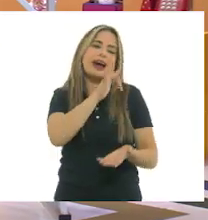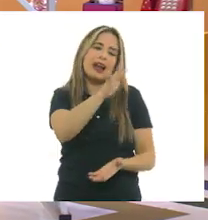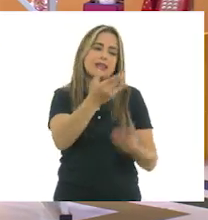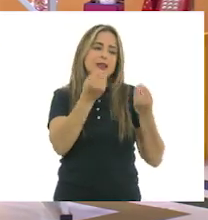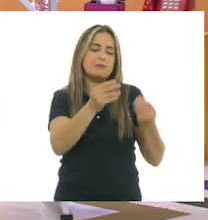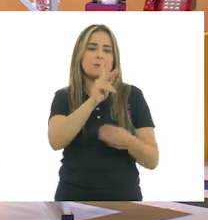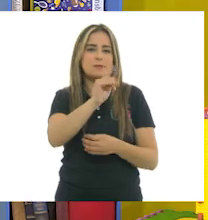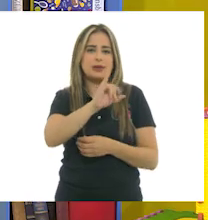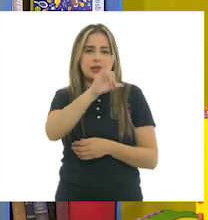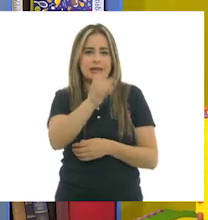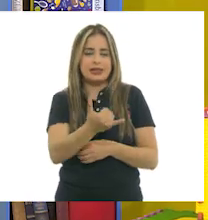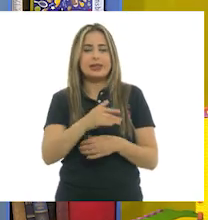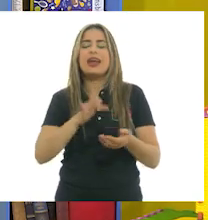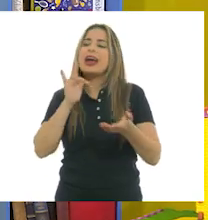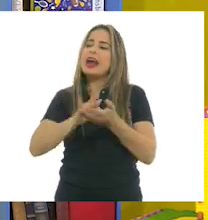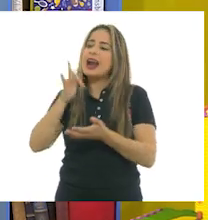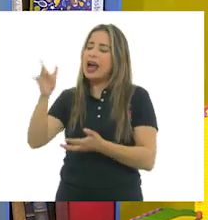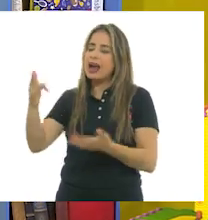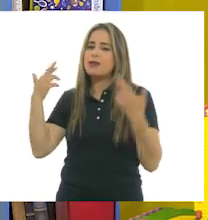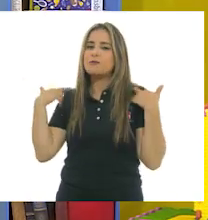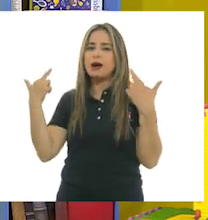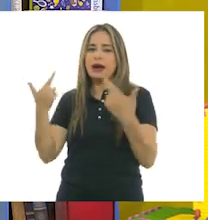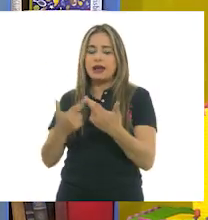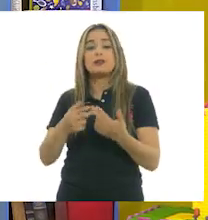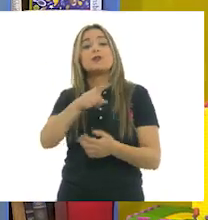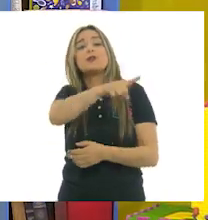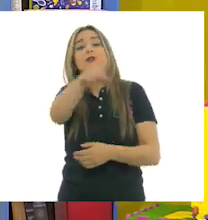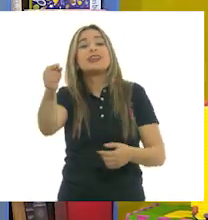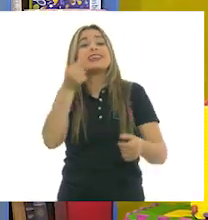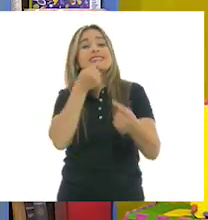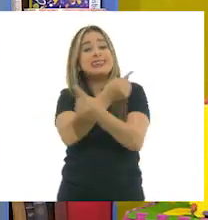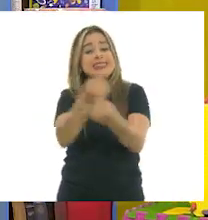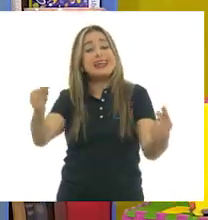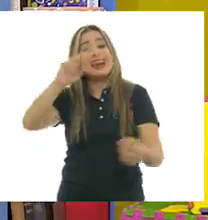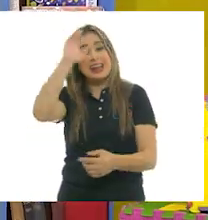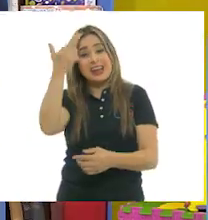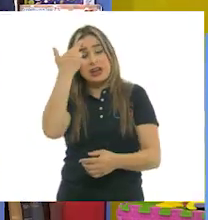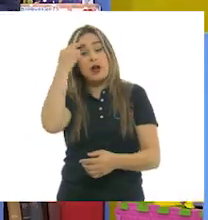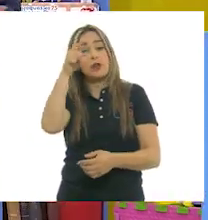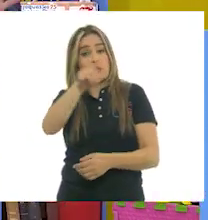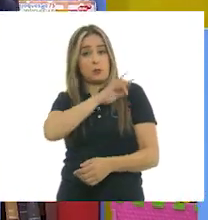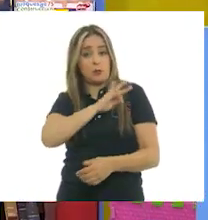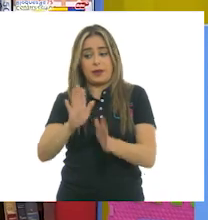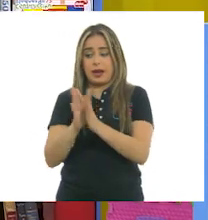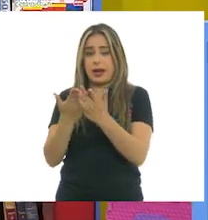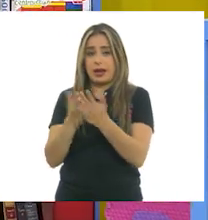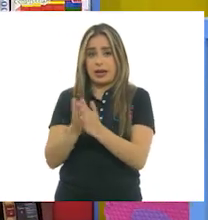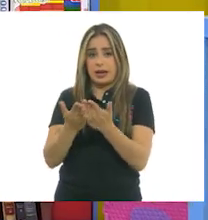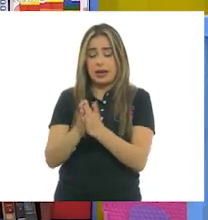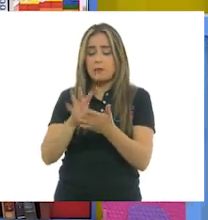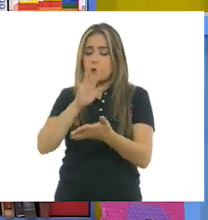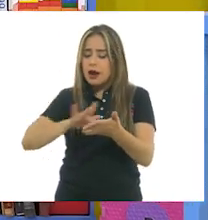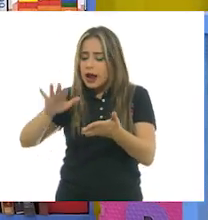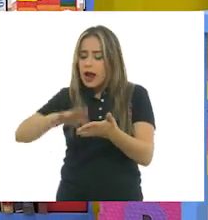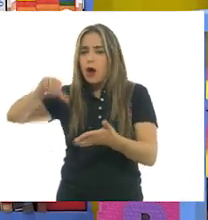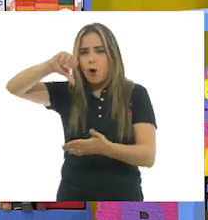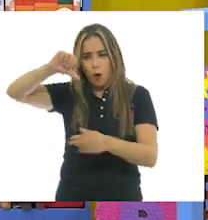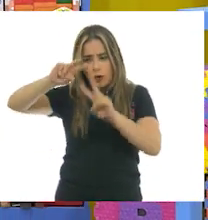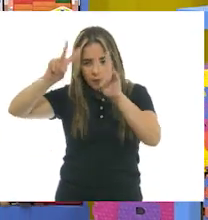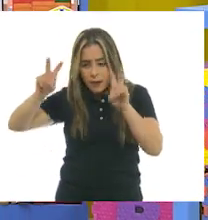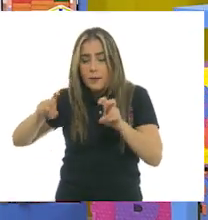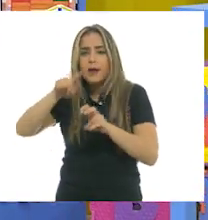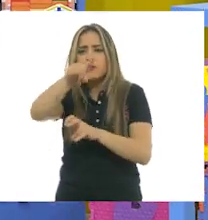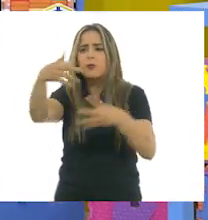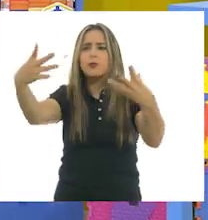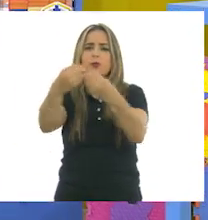mi querida Pili. Muchísimas gracias. Y a ustedes, niños, les recuerdo que si les es posible, consulten otros libros y comenten el tema de hoy con tu